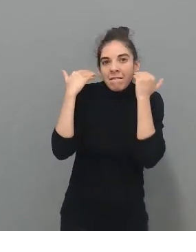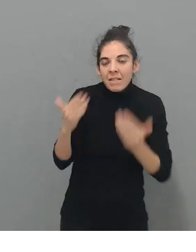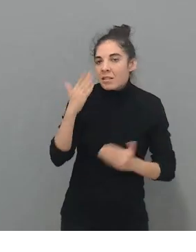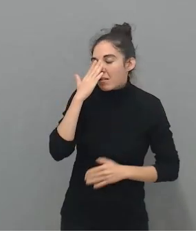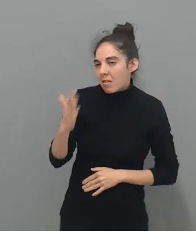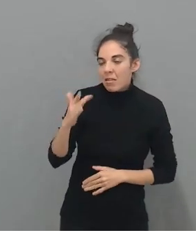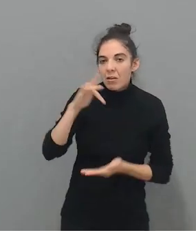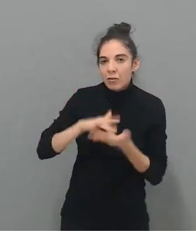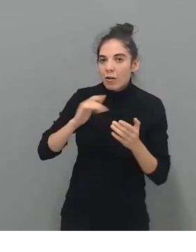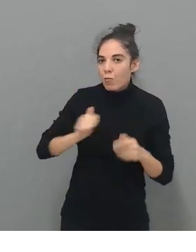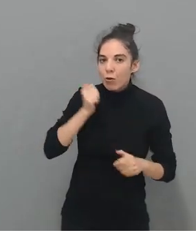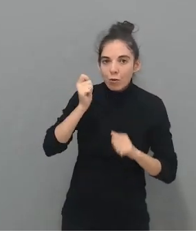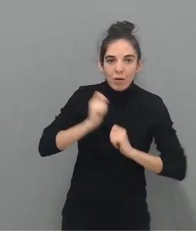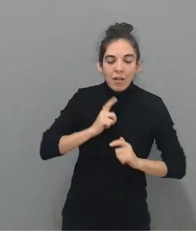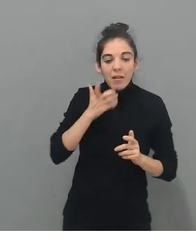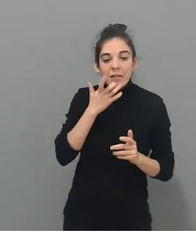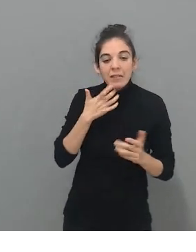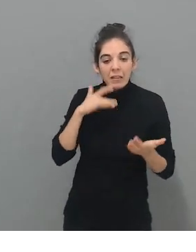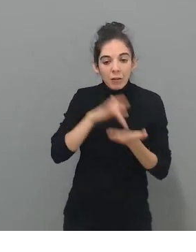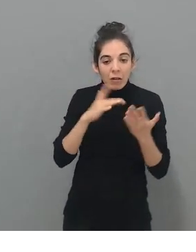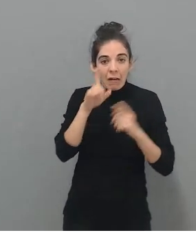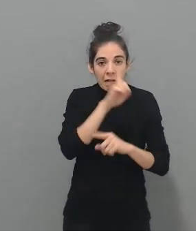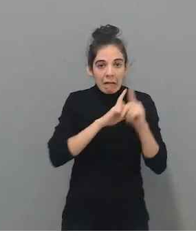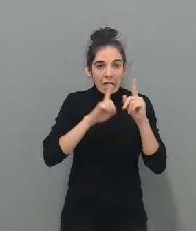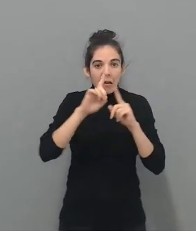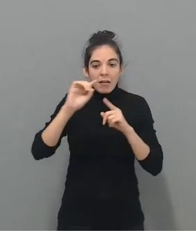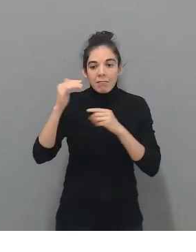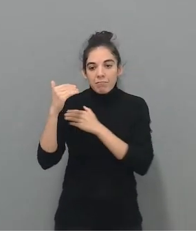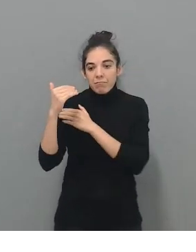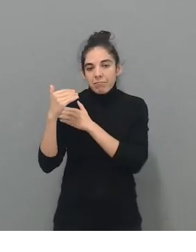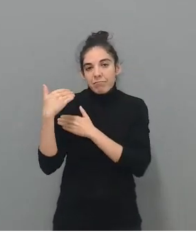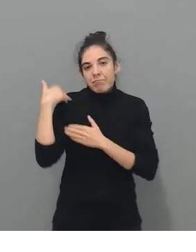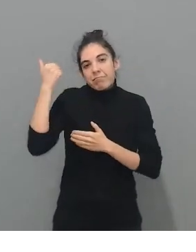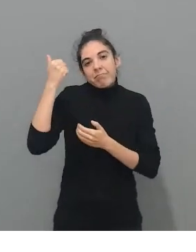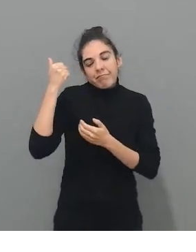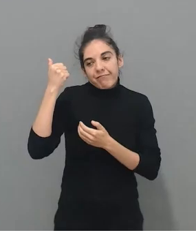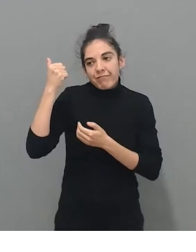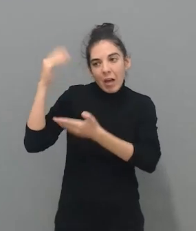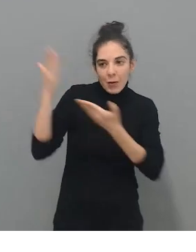diste y que siempre estáis cuando hay alguna oscuridad y estáis como mi guardia pretoriana.